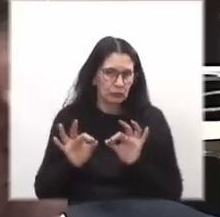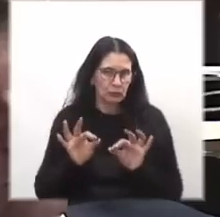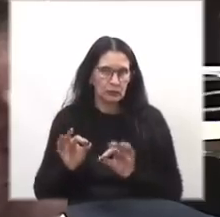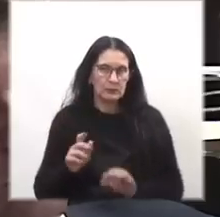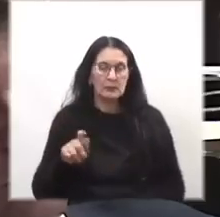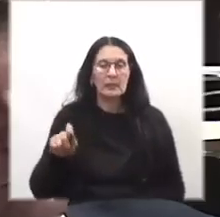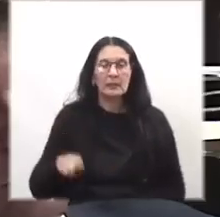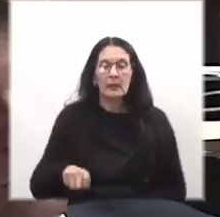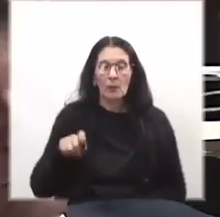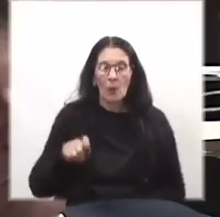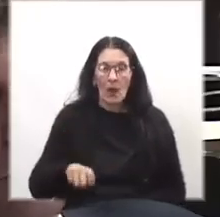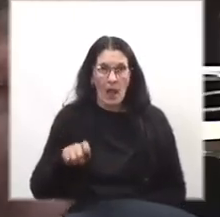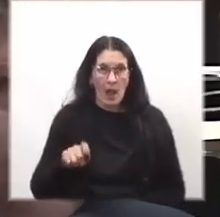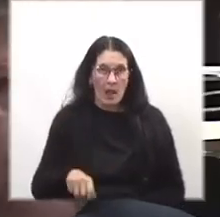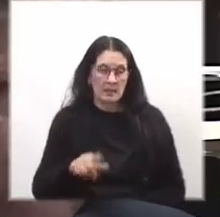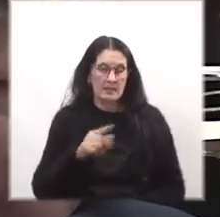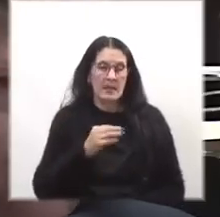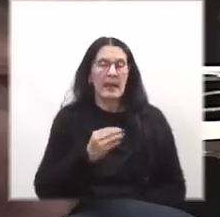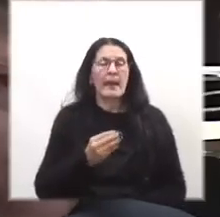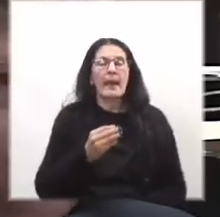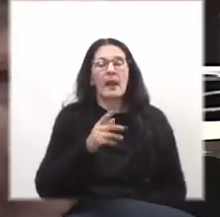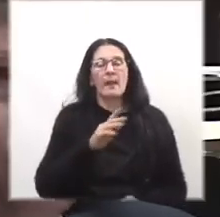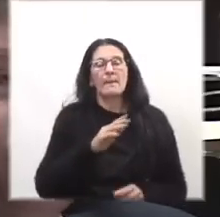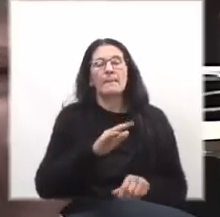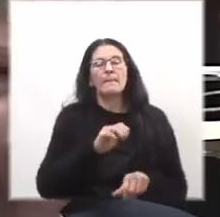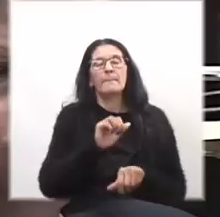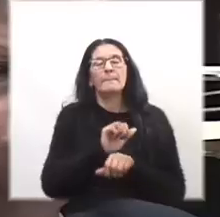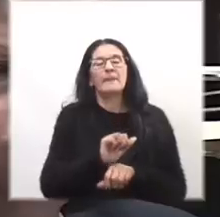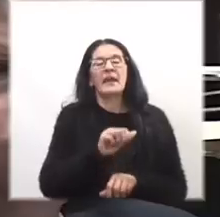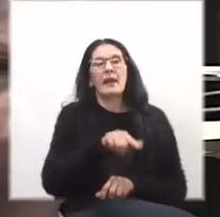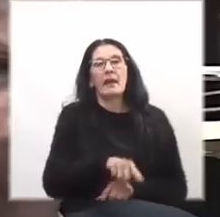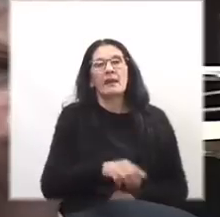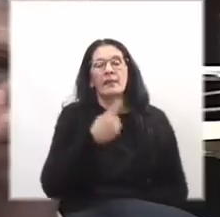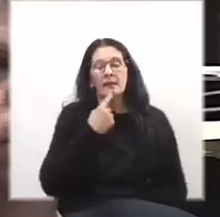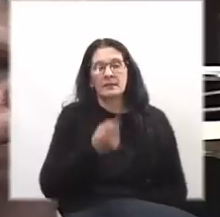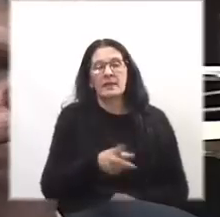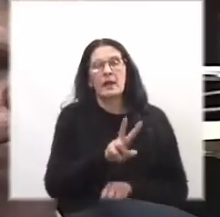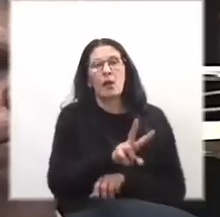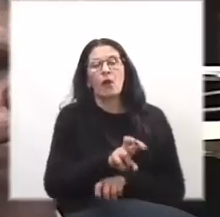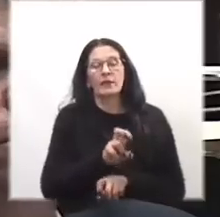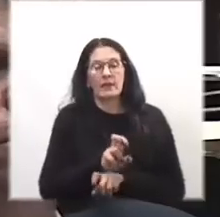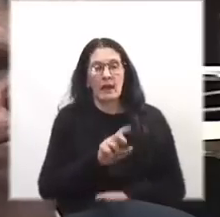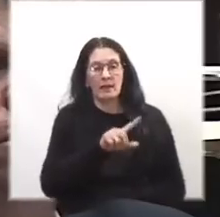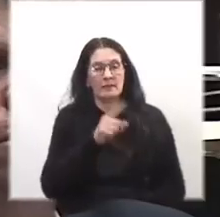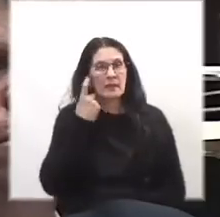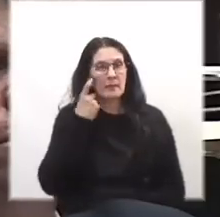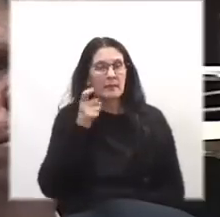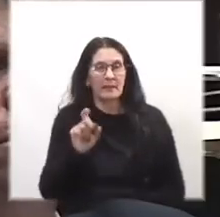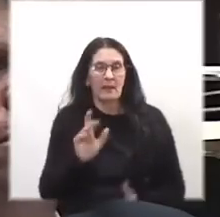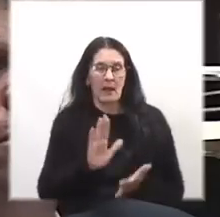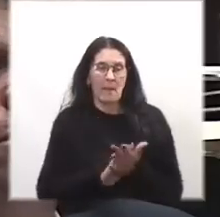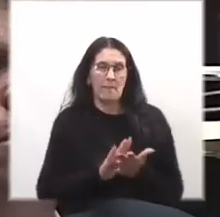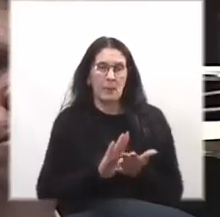Tribunales de apelaciones en lo penal han revocado sentencias diciendo que los fiscales inventaron la prueba.